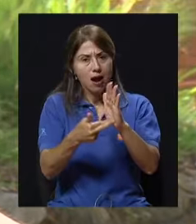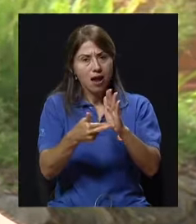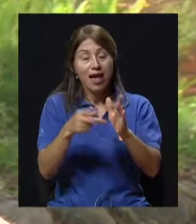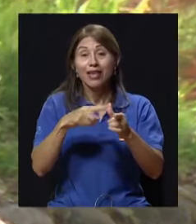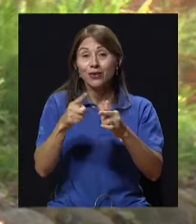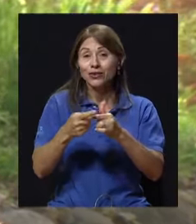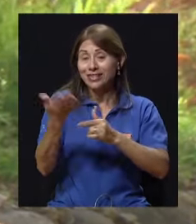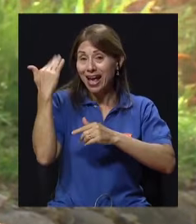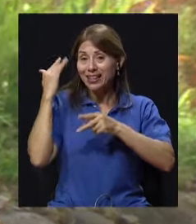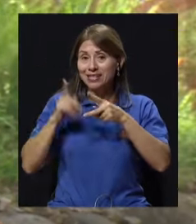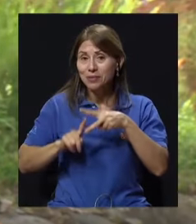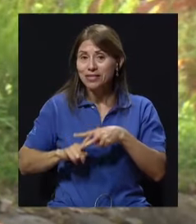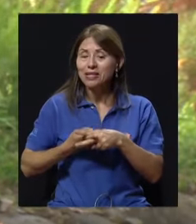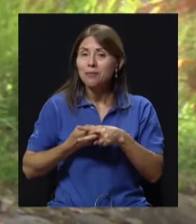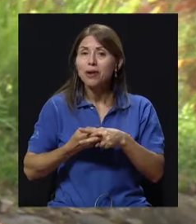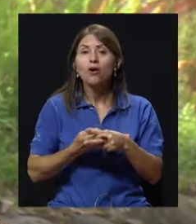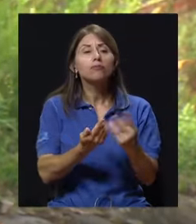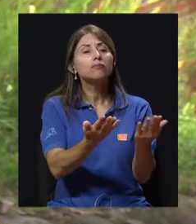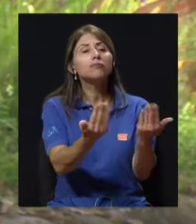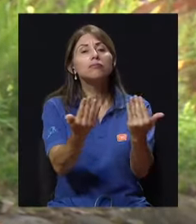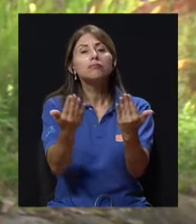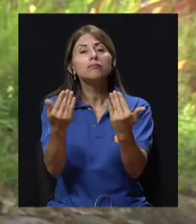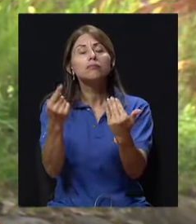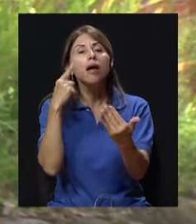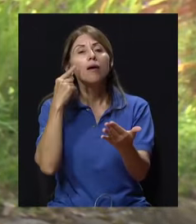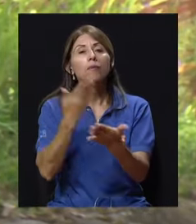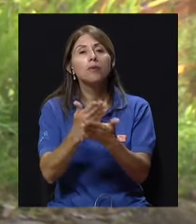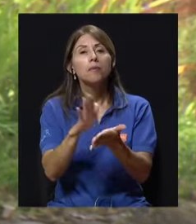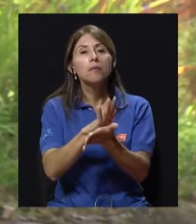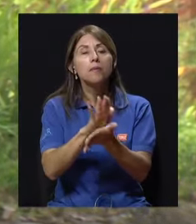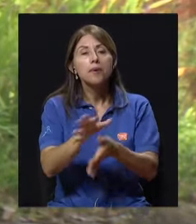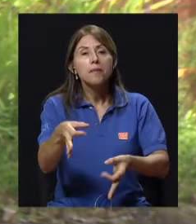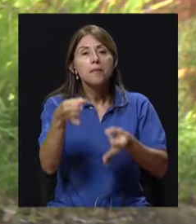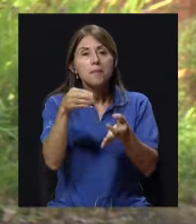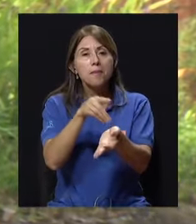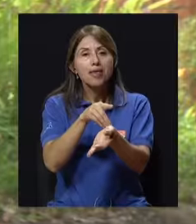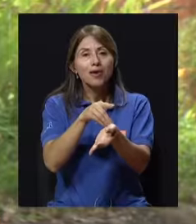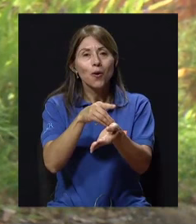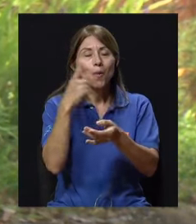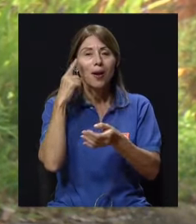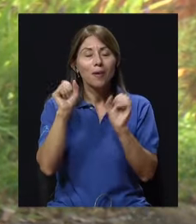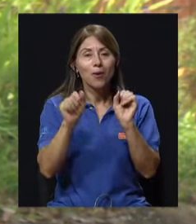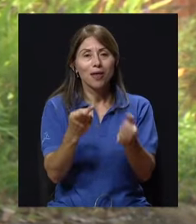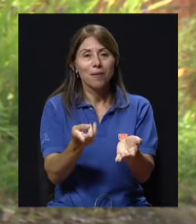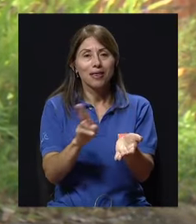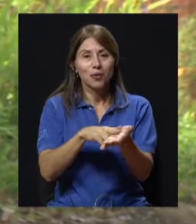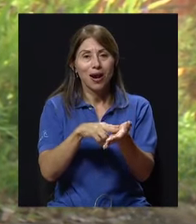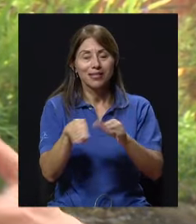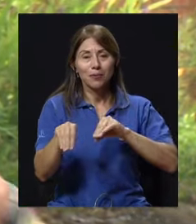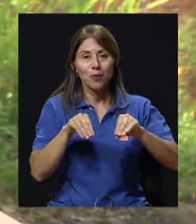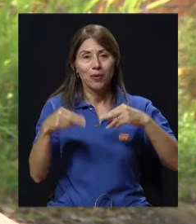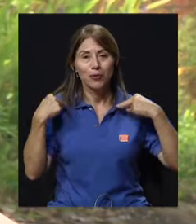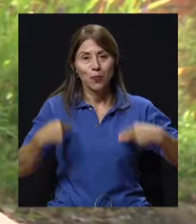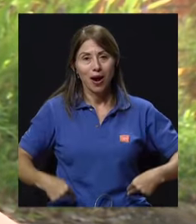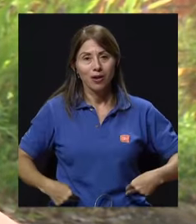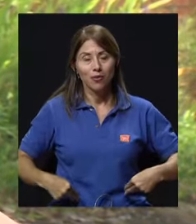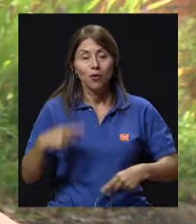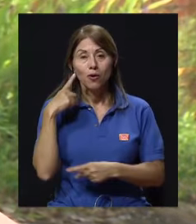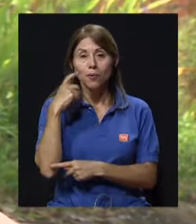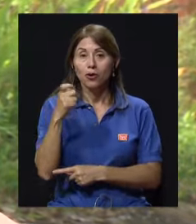dictámenes médicos para poder matricularse en el módulo de movimiento humano, porque definitivamente nosotros podemos